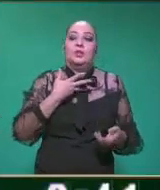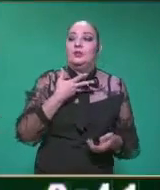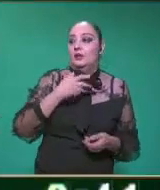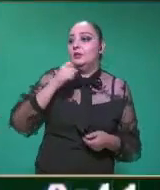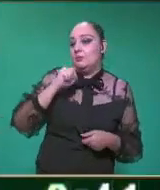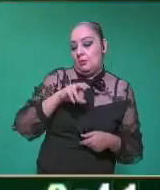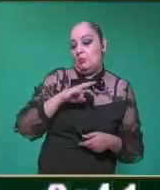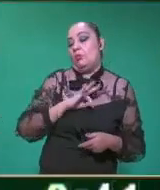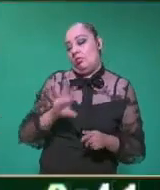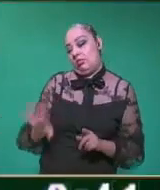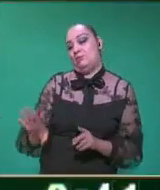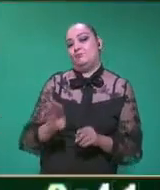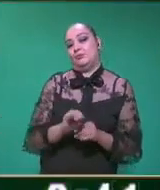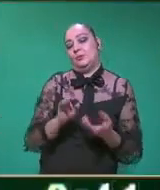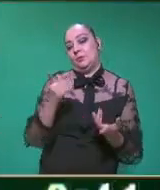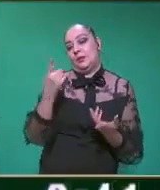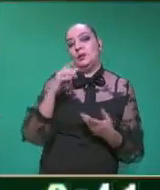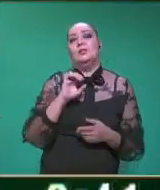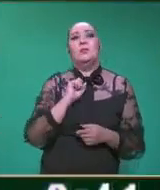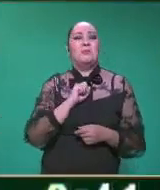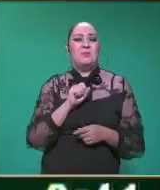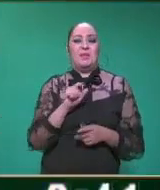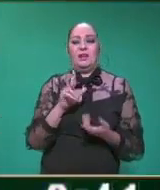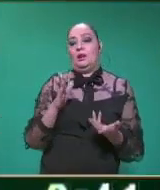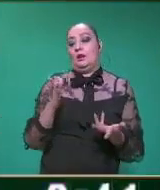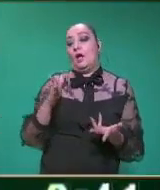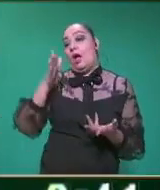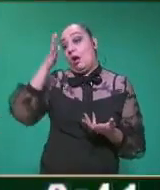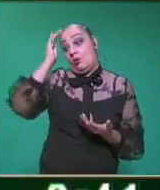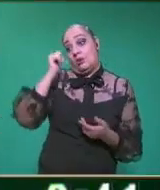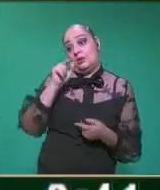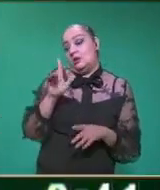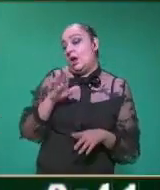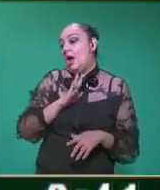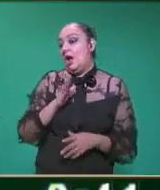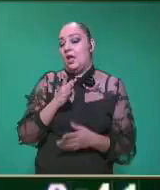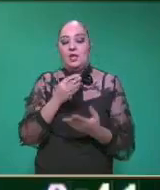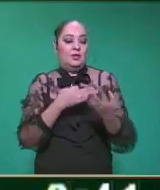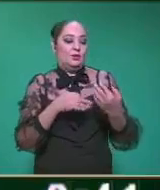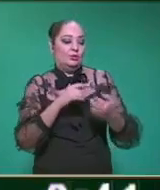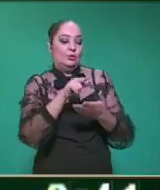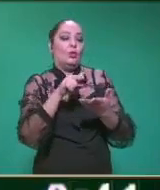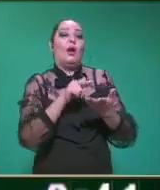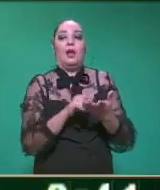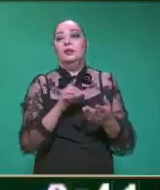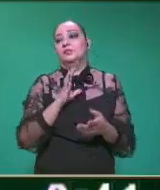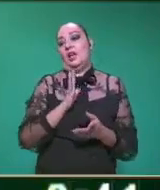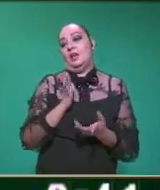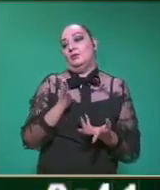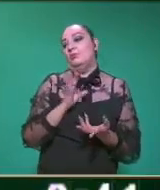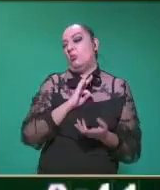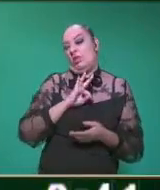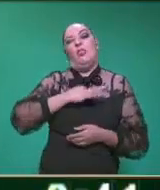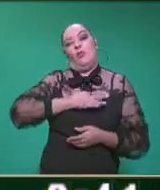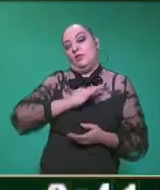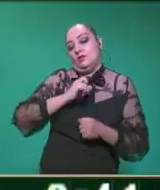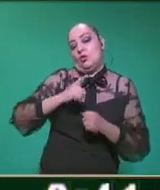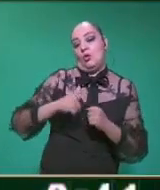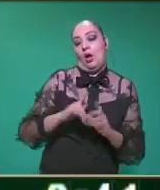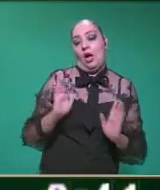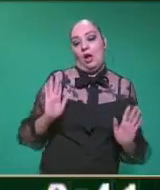pueden pasar a nosotros, o incluso parásitos, porque recordemos que ya están en todas las áreas urbanas. ¿Qué podemos,